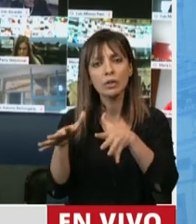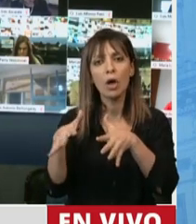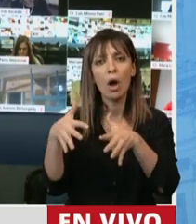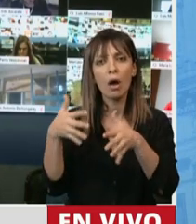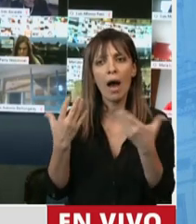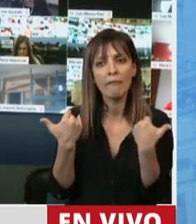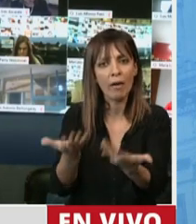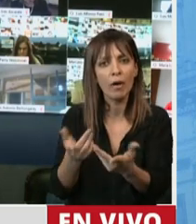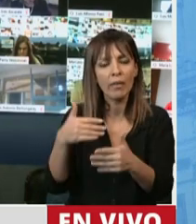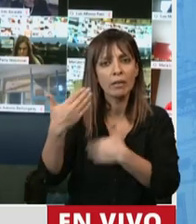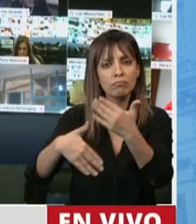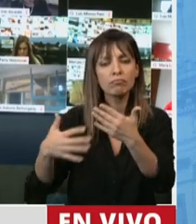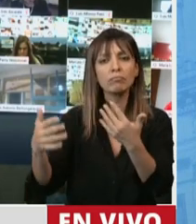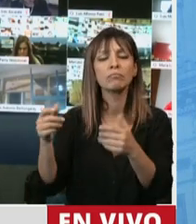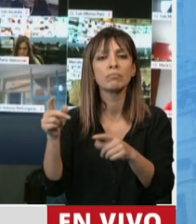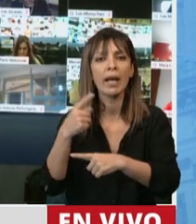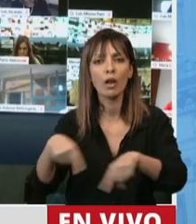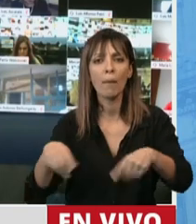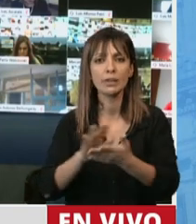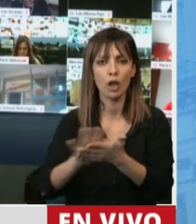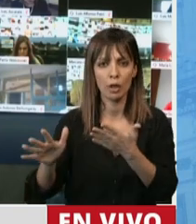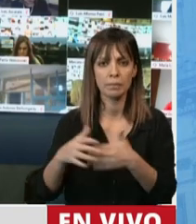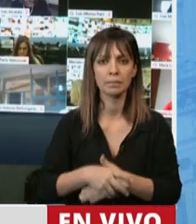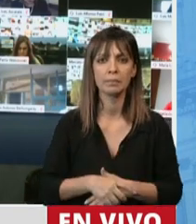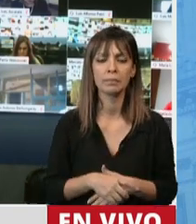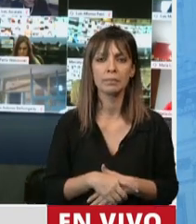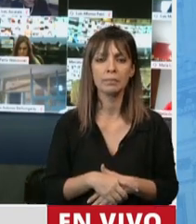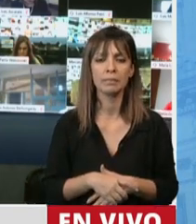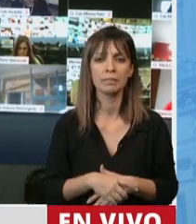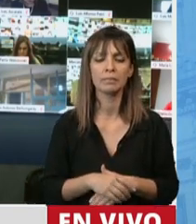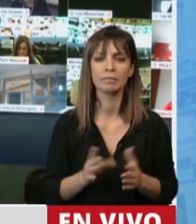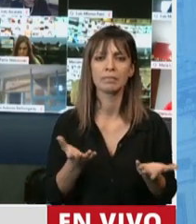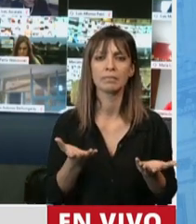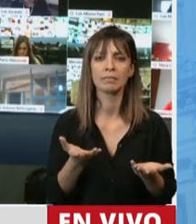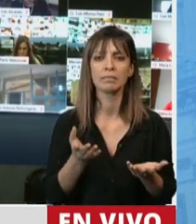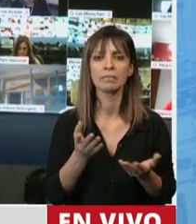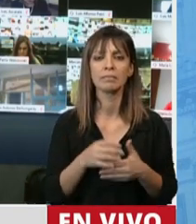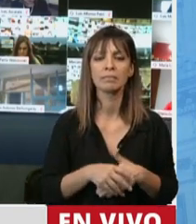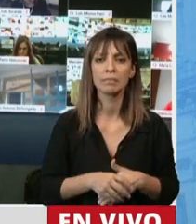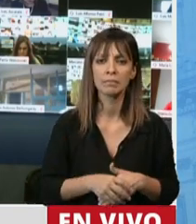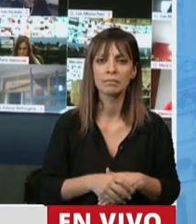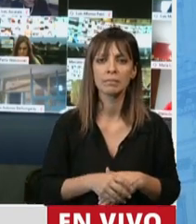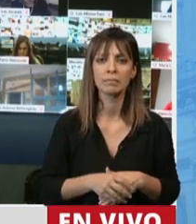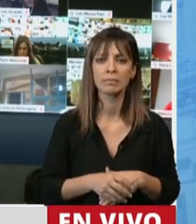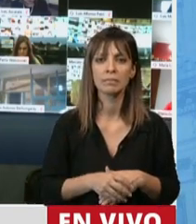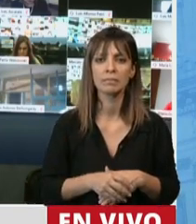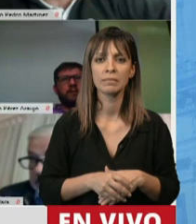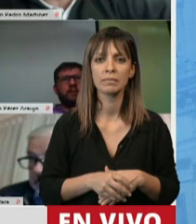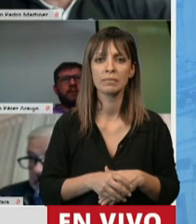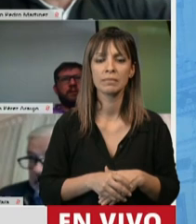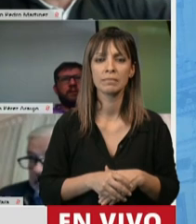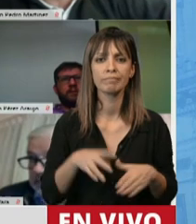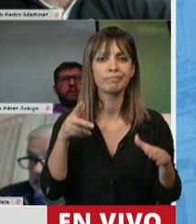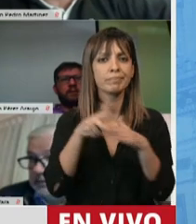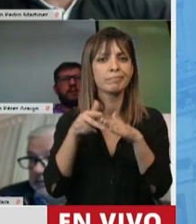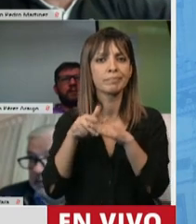y la innovación. Hace muchos meses atrás, y en otro contexto, en este mismo lugar, pero con herramientas que no